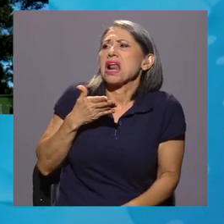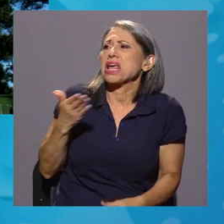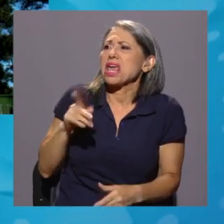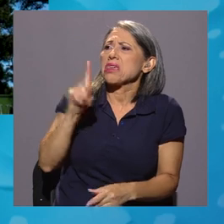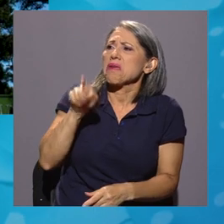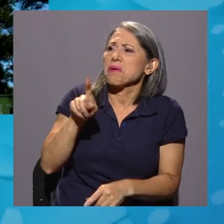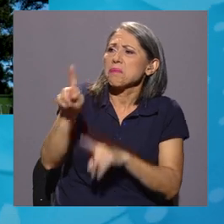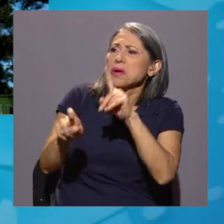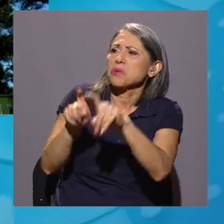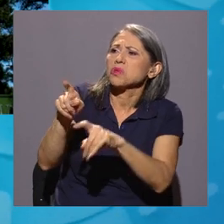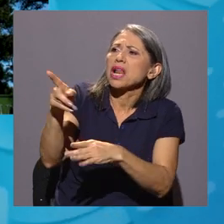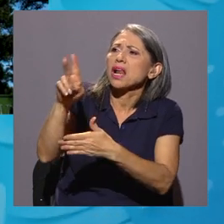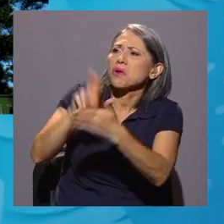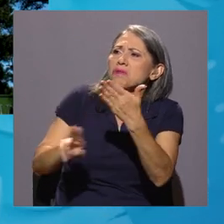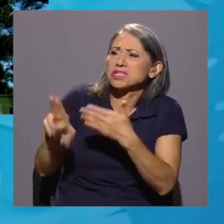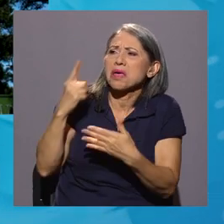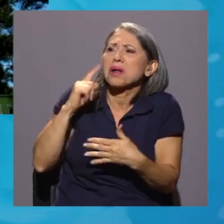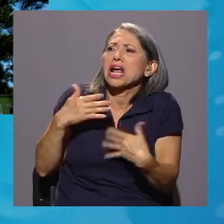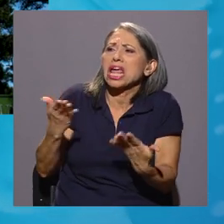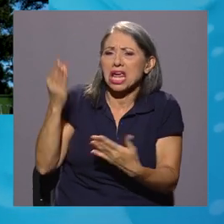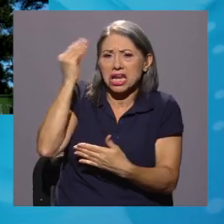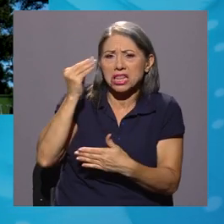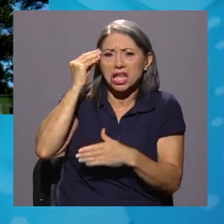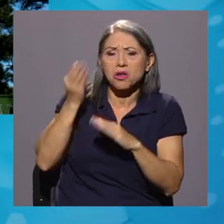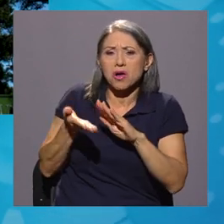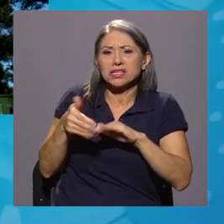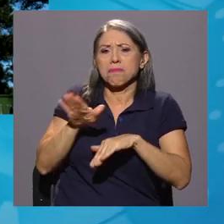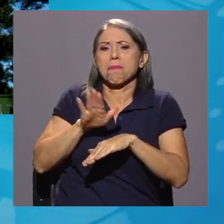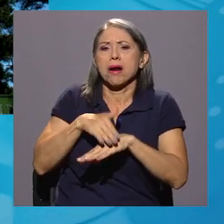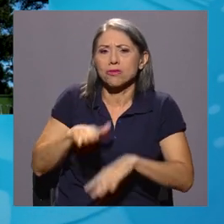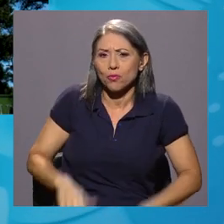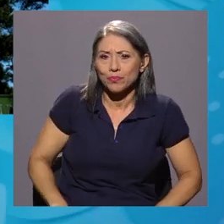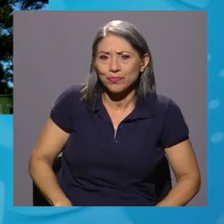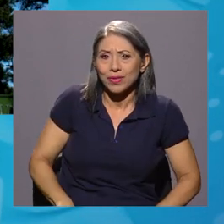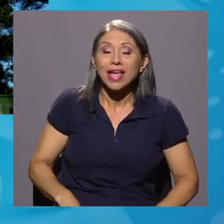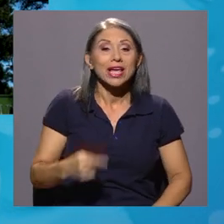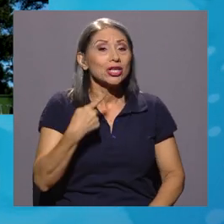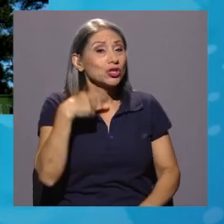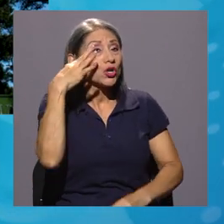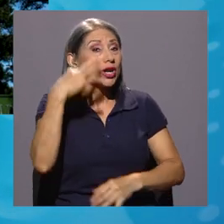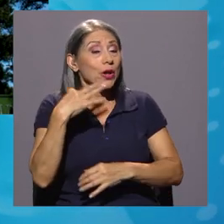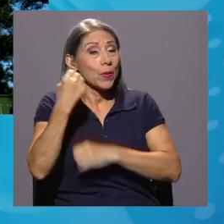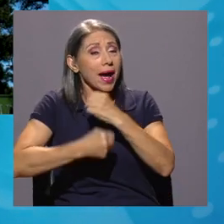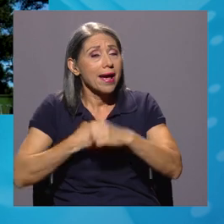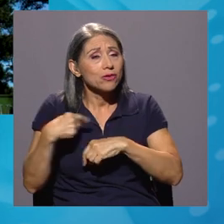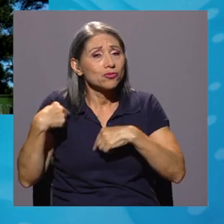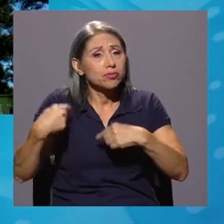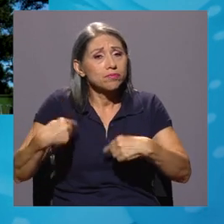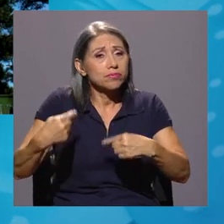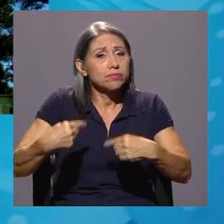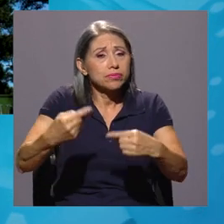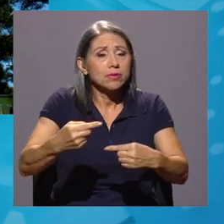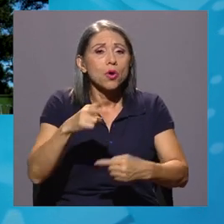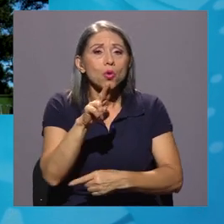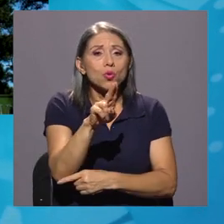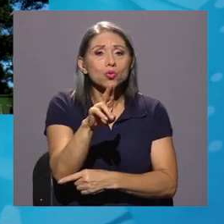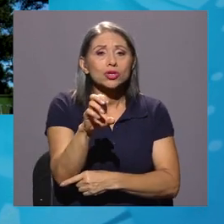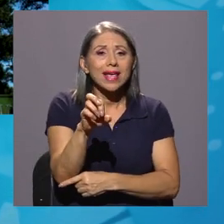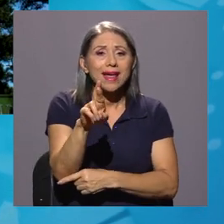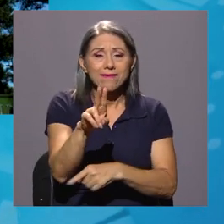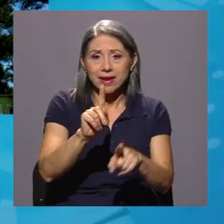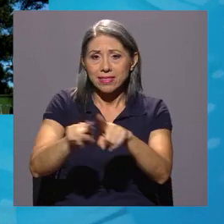el criterio experto de la universidad? Yo creo que a través de los años la Universidad de Costa Rica y las otras universidades